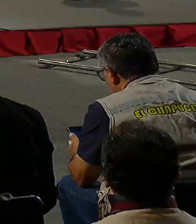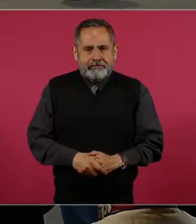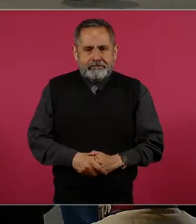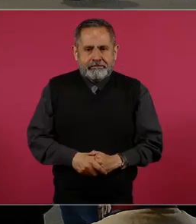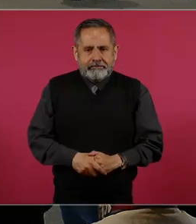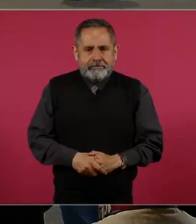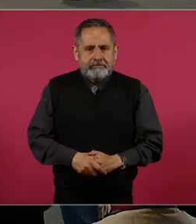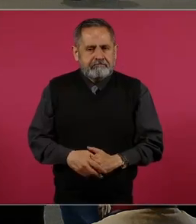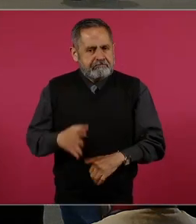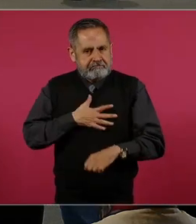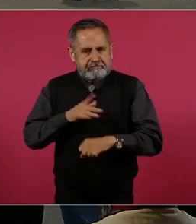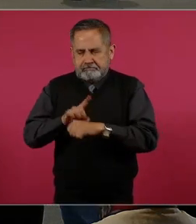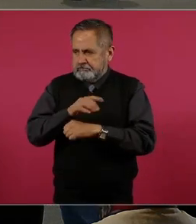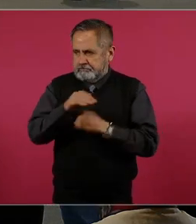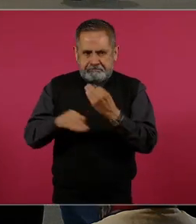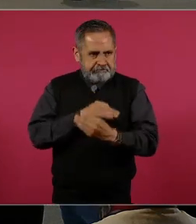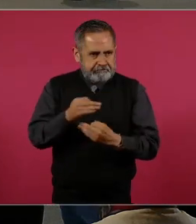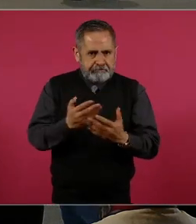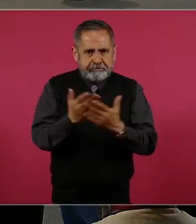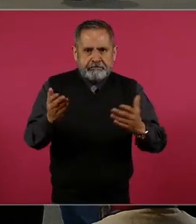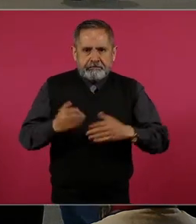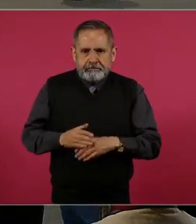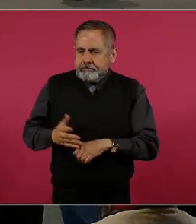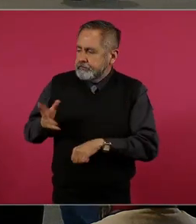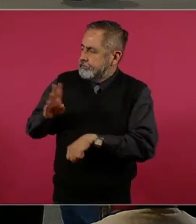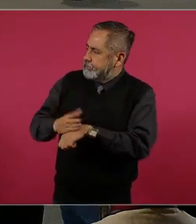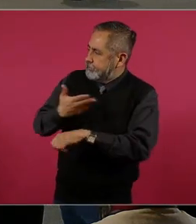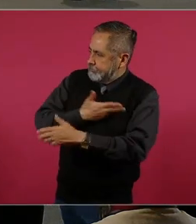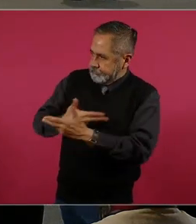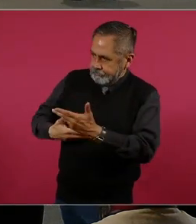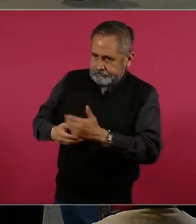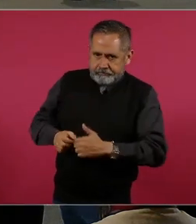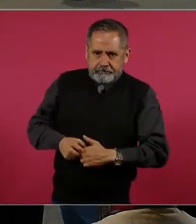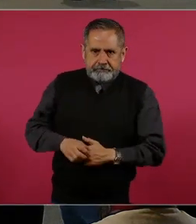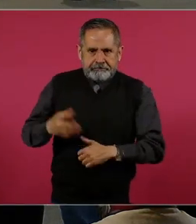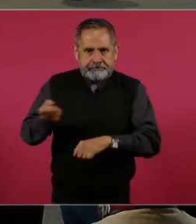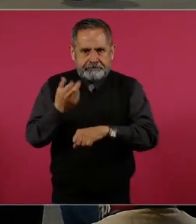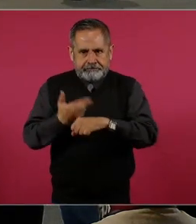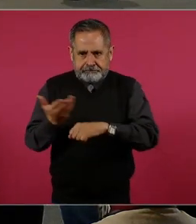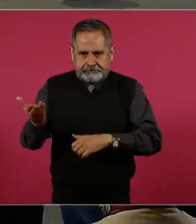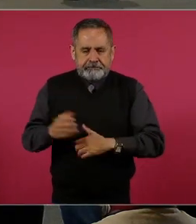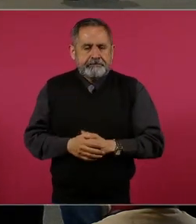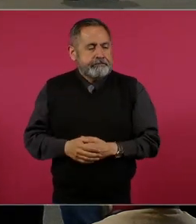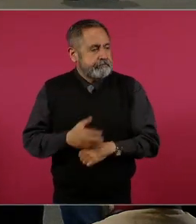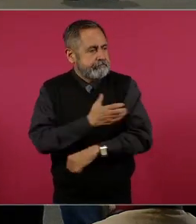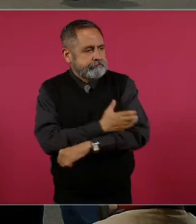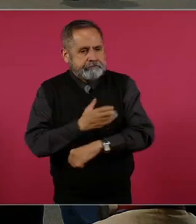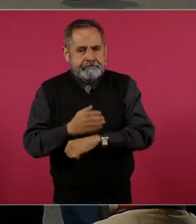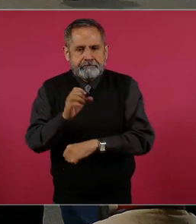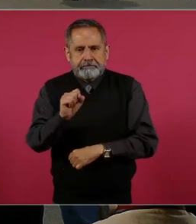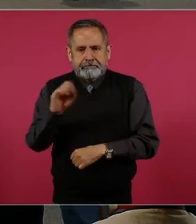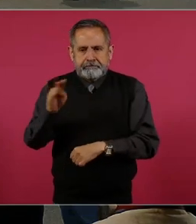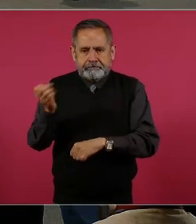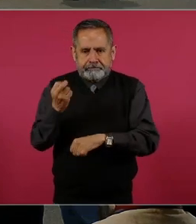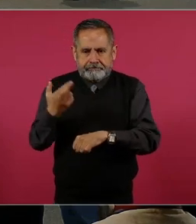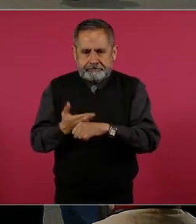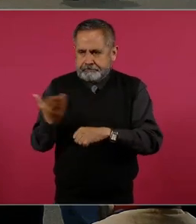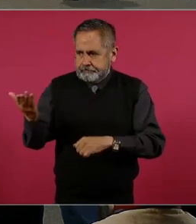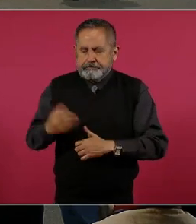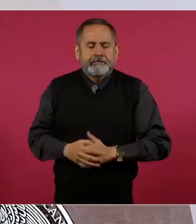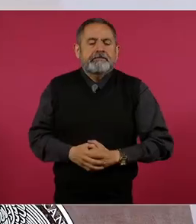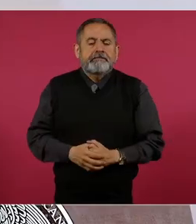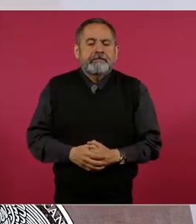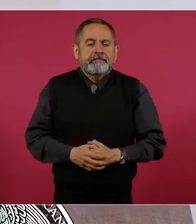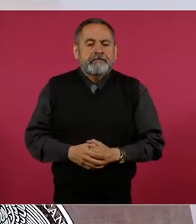Muy buenos días a todas y a todos. Con su permiso, señor presidente, secretario, compañeros subsecretarios. Me toca